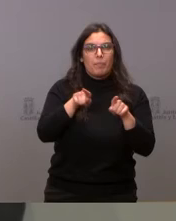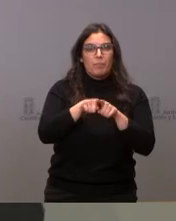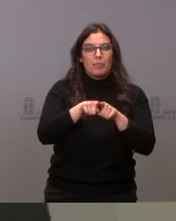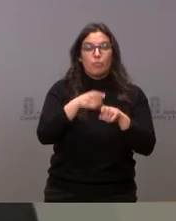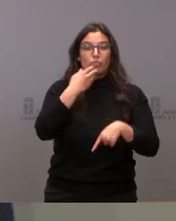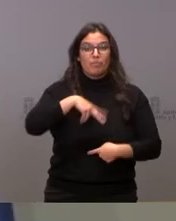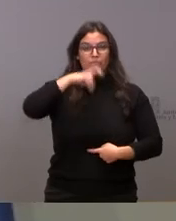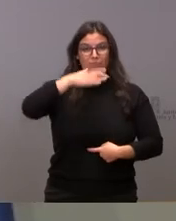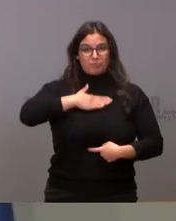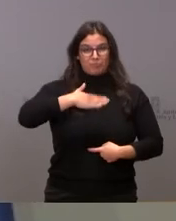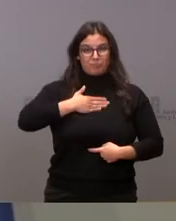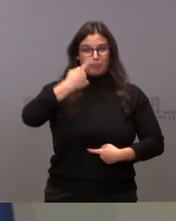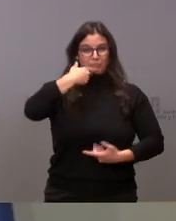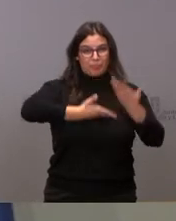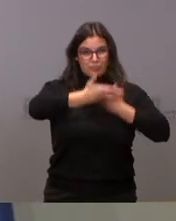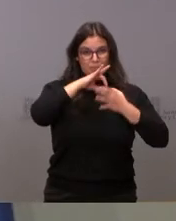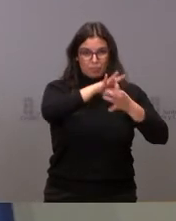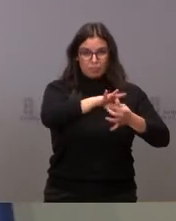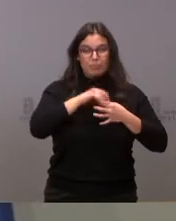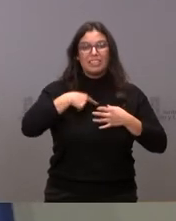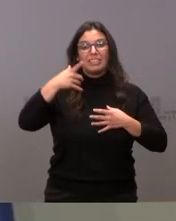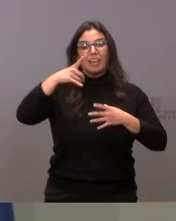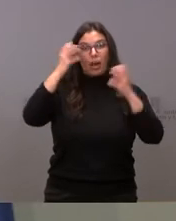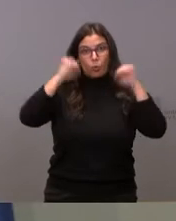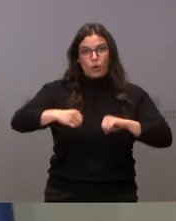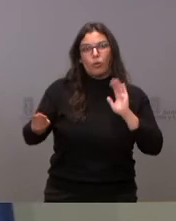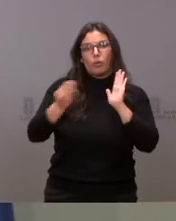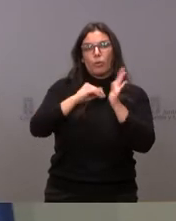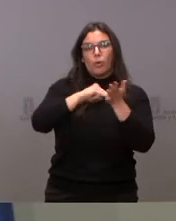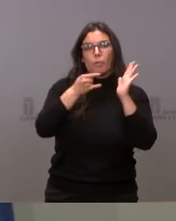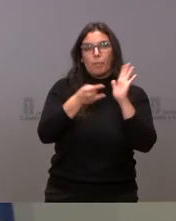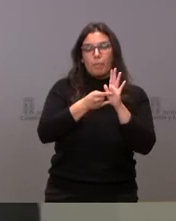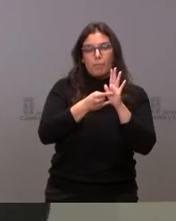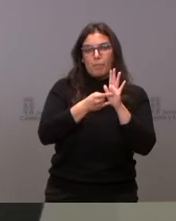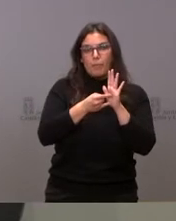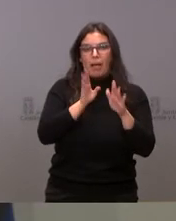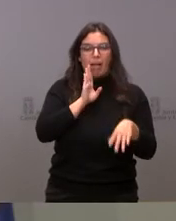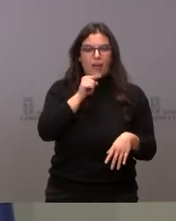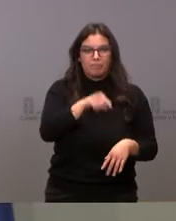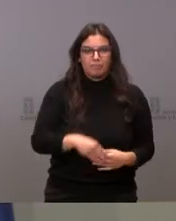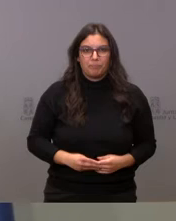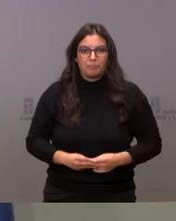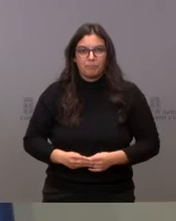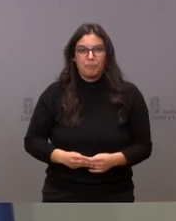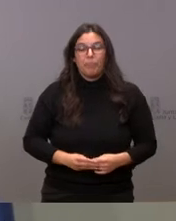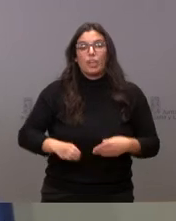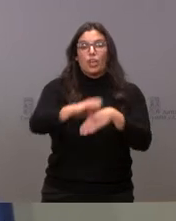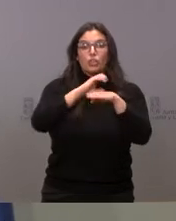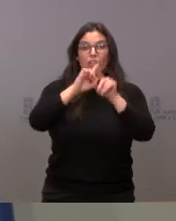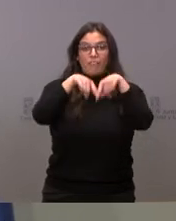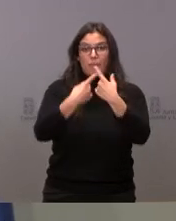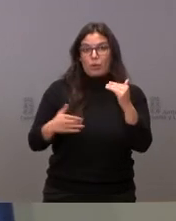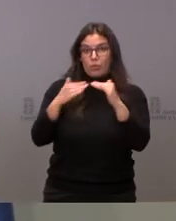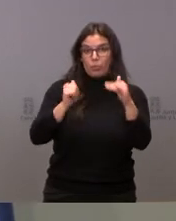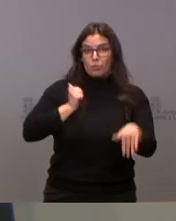y es un acuerdo que está incluido en el plan INBEAT. La Consejería de Familia e Igualdad de